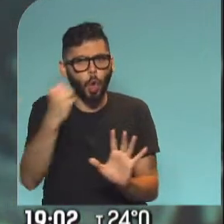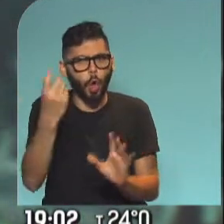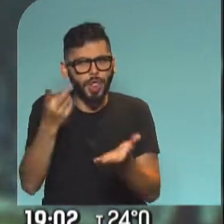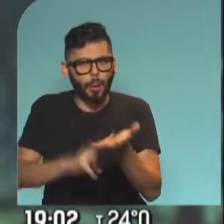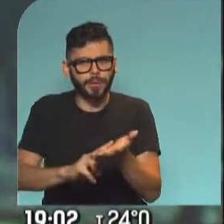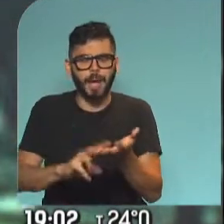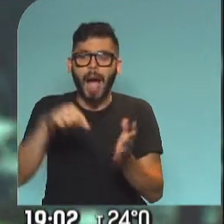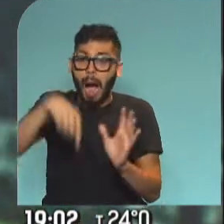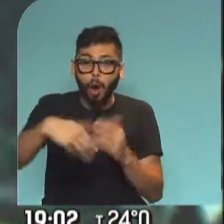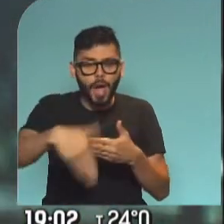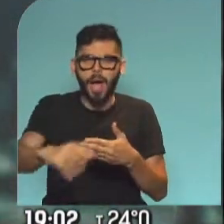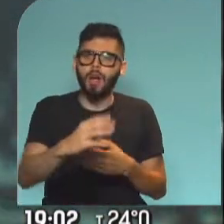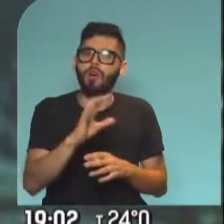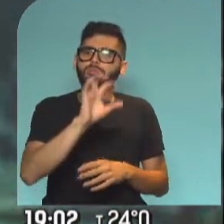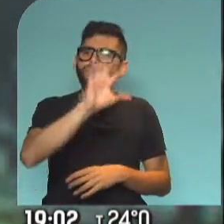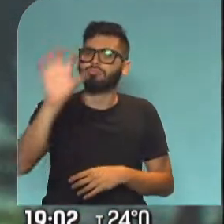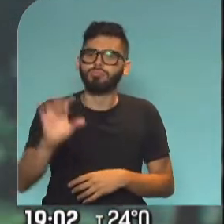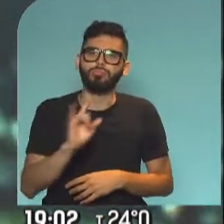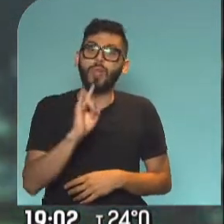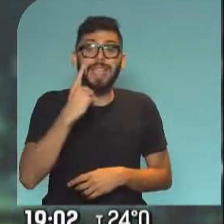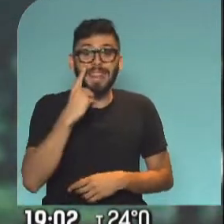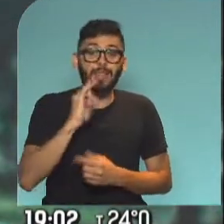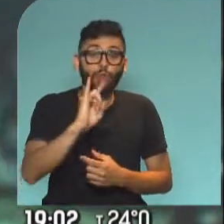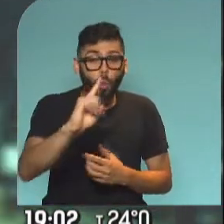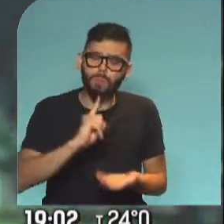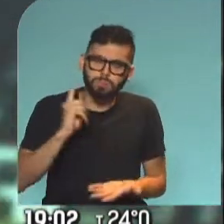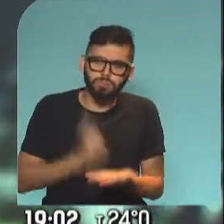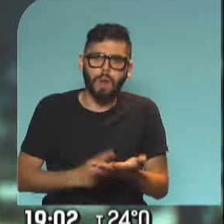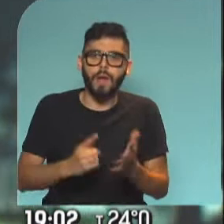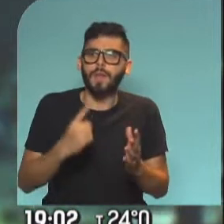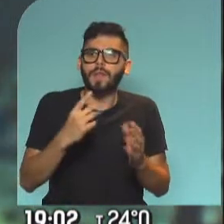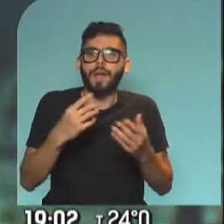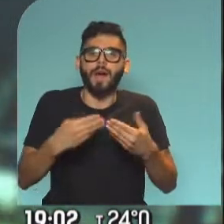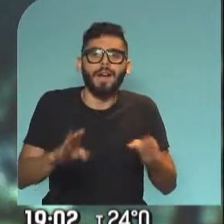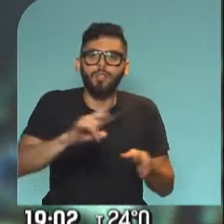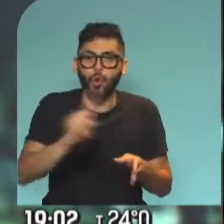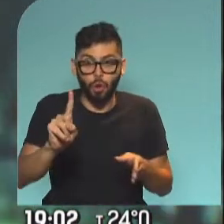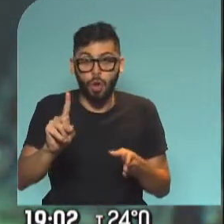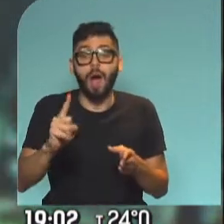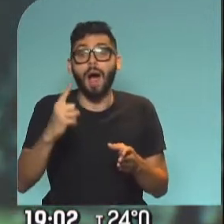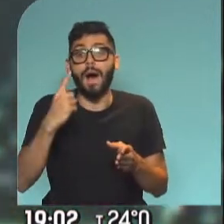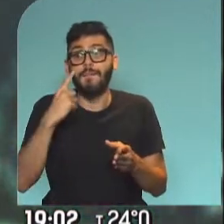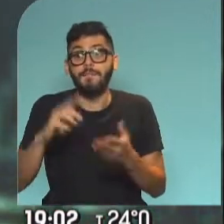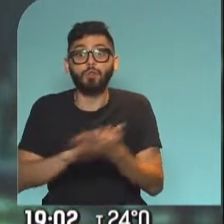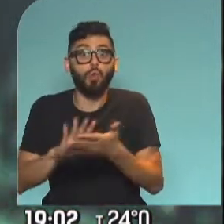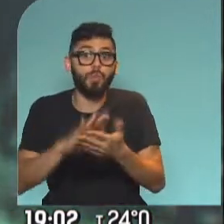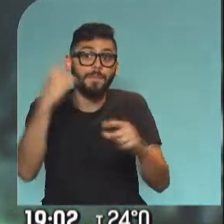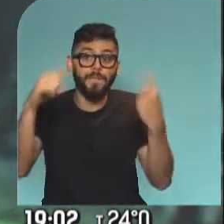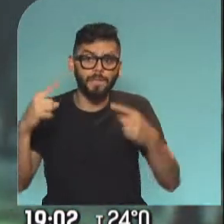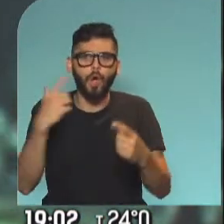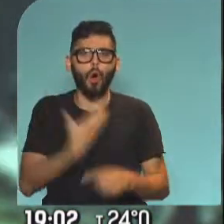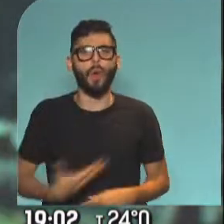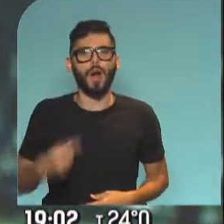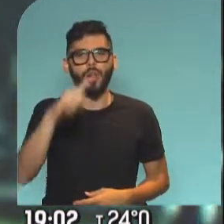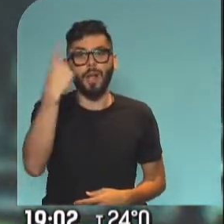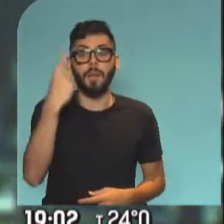decidir cada gobernador, cada intendente, a realidades diferentes en todo el país, soluciones diferentes, lo que se escuchó hoy del Gobierno Nacional.